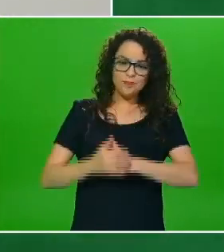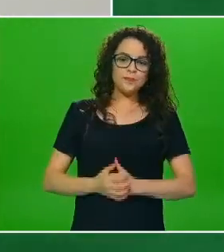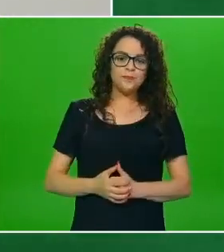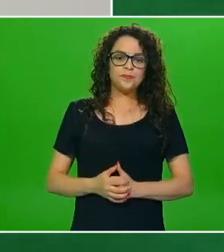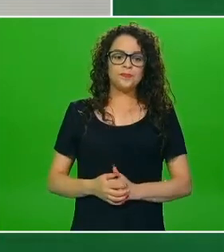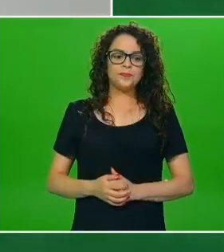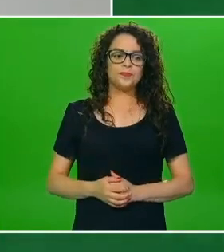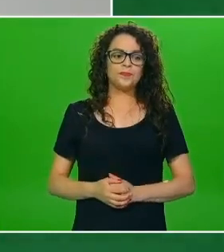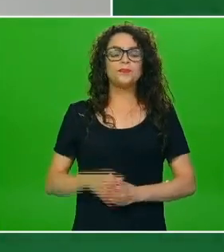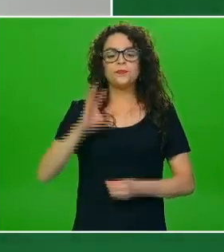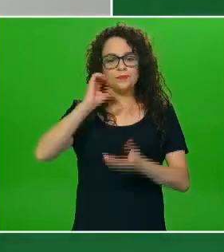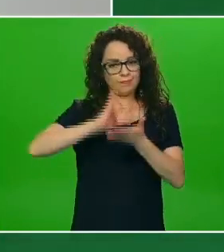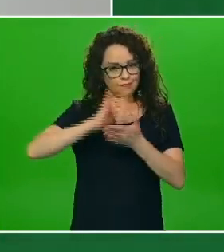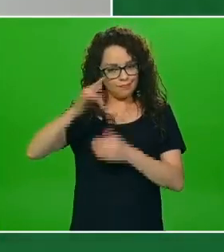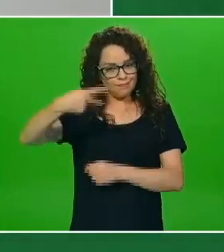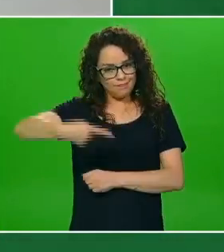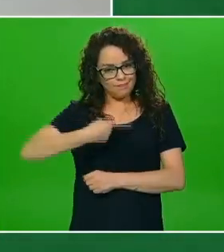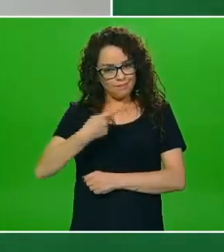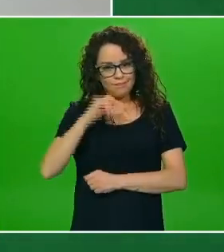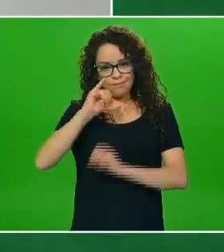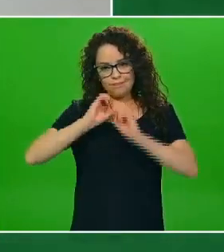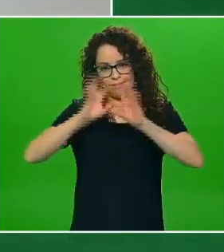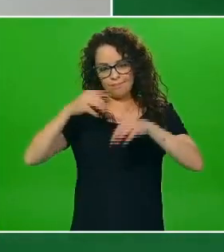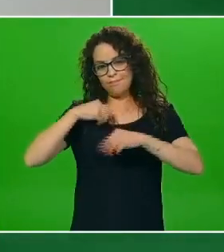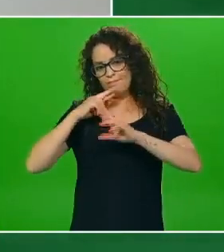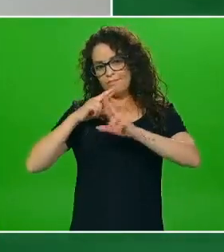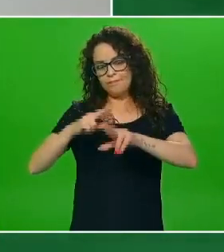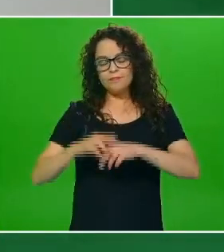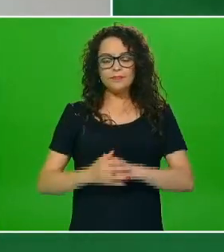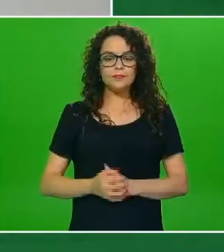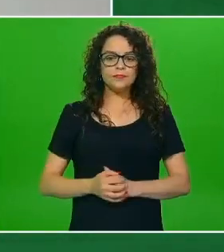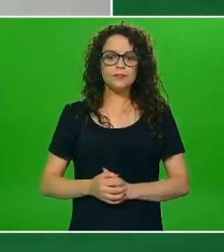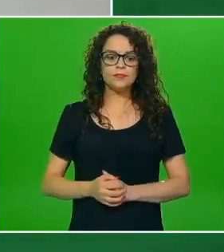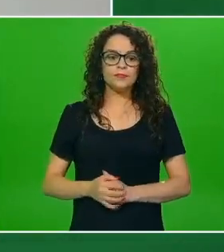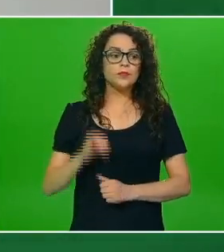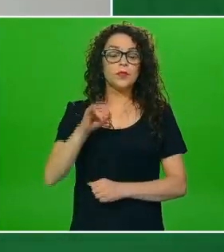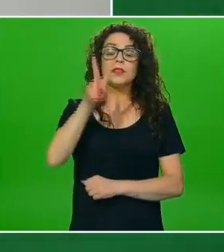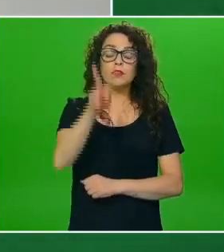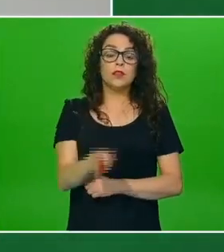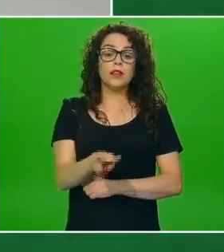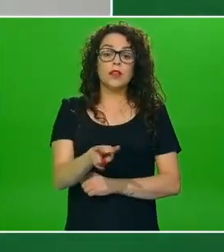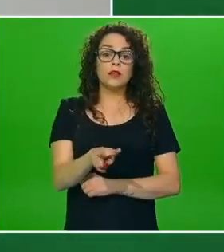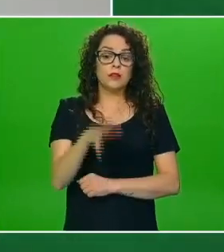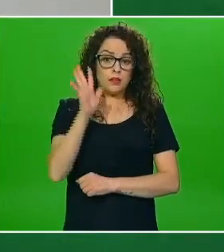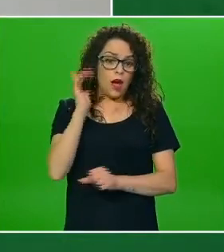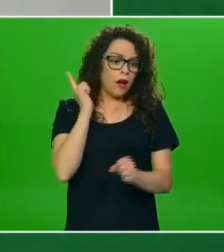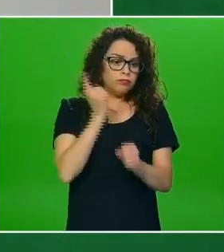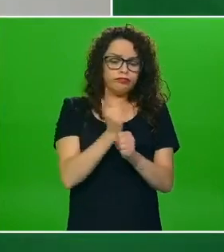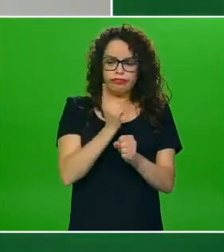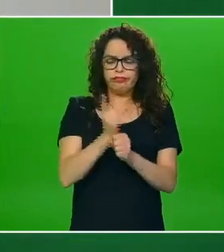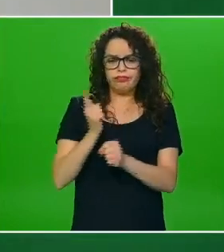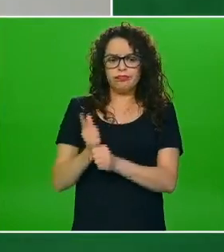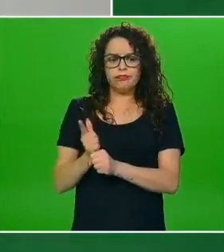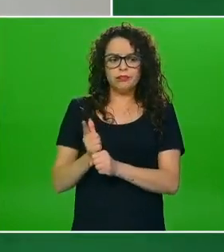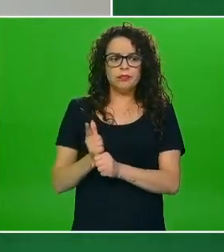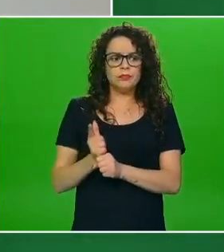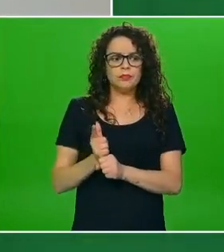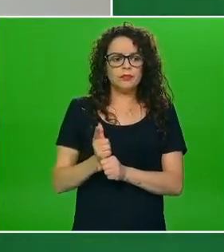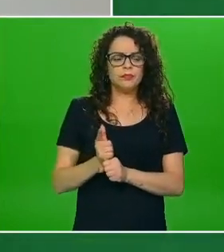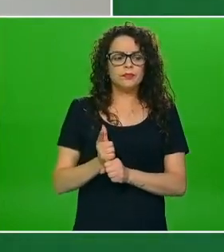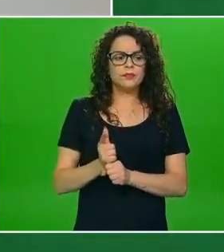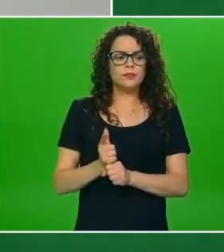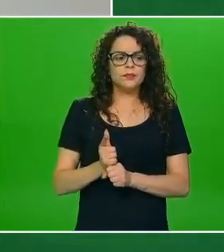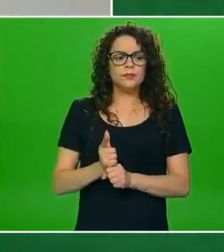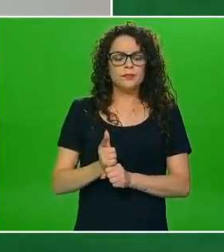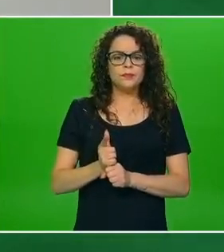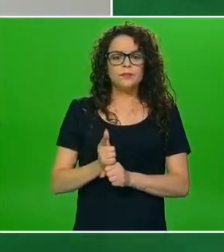Claro muchas gracias por la pregunta efectivamente se ha ya observado este fenómeno de que